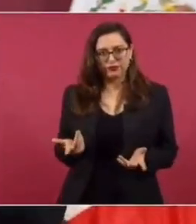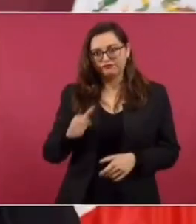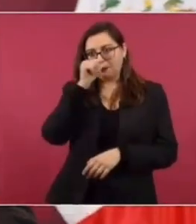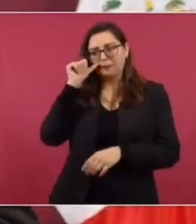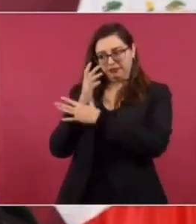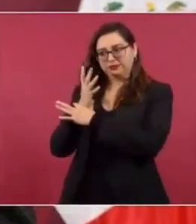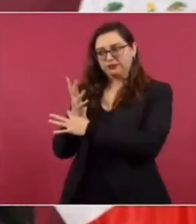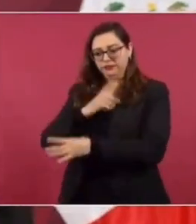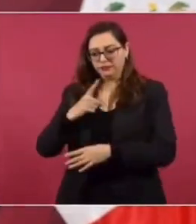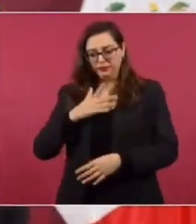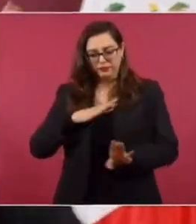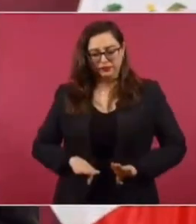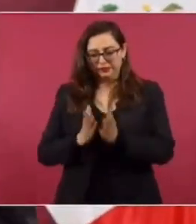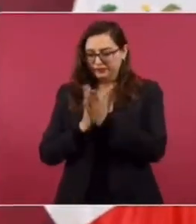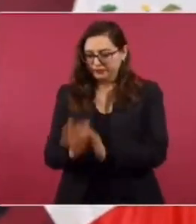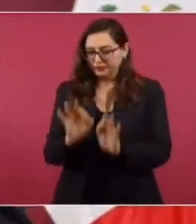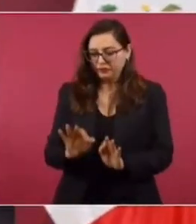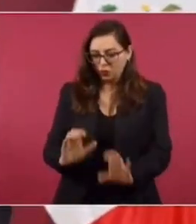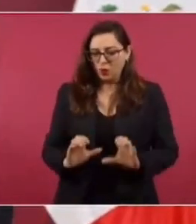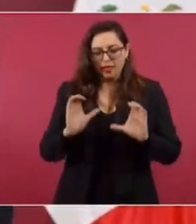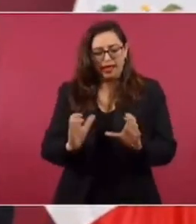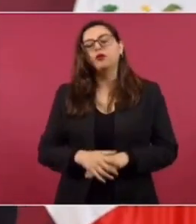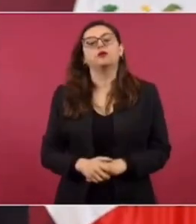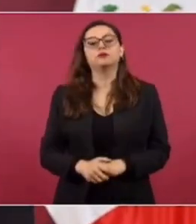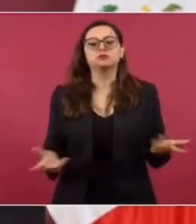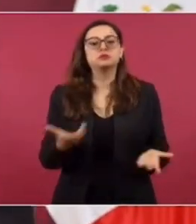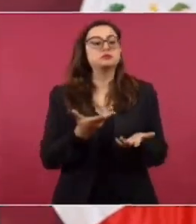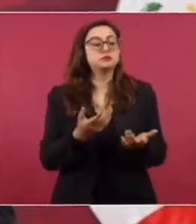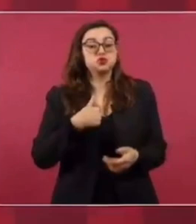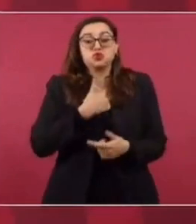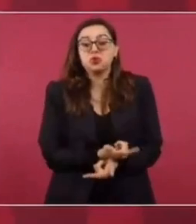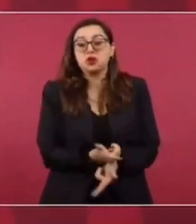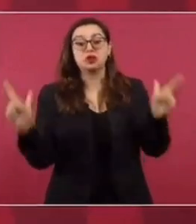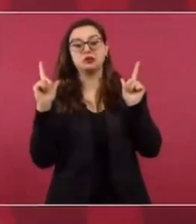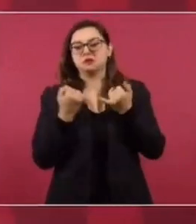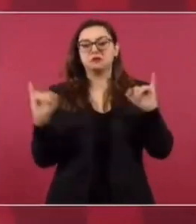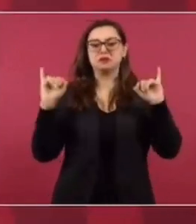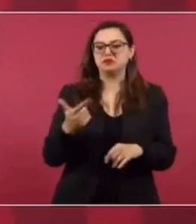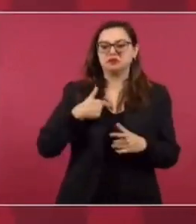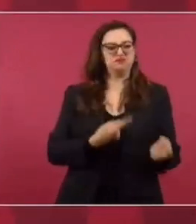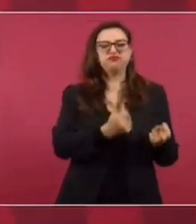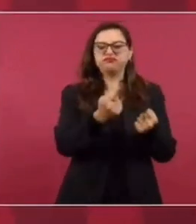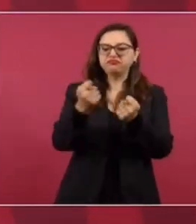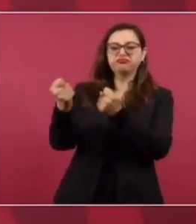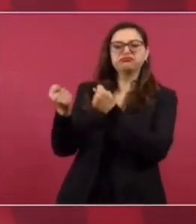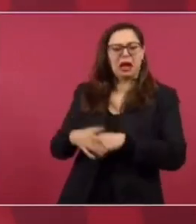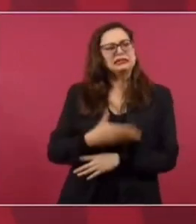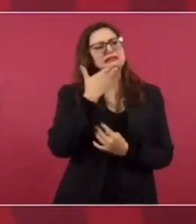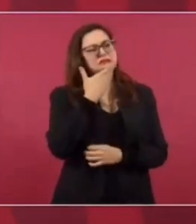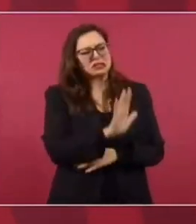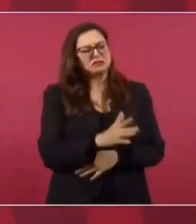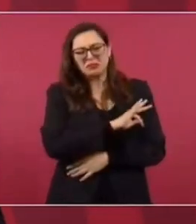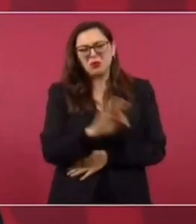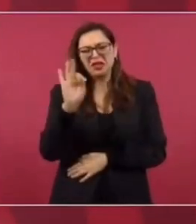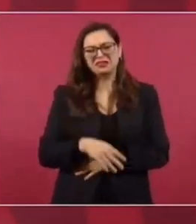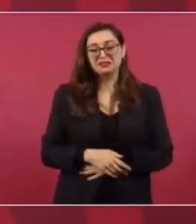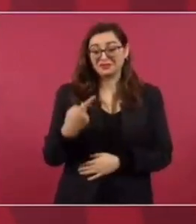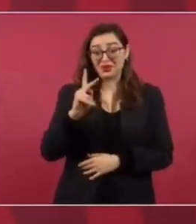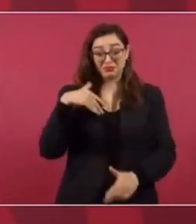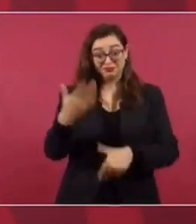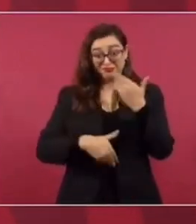yo hago lo que quiero. sí, haz lo que quieras. Nada más que cuando vayas a pedir el voto de nuevo te van a hacer